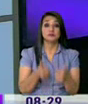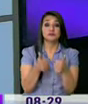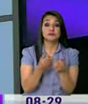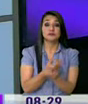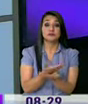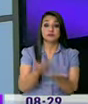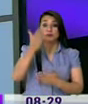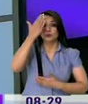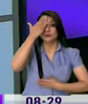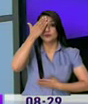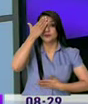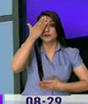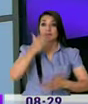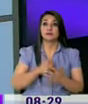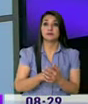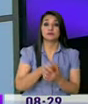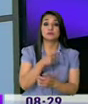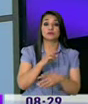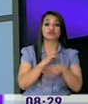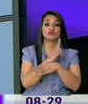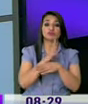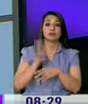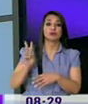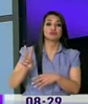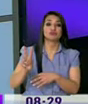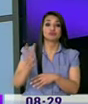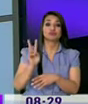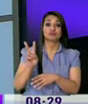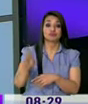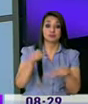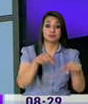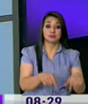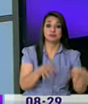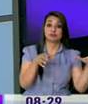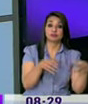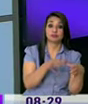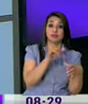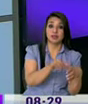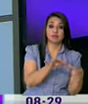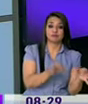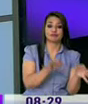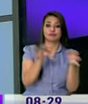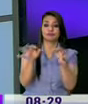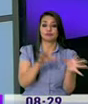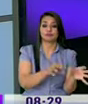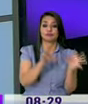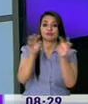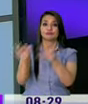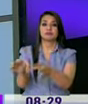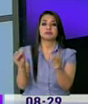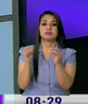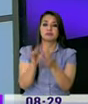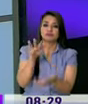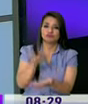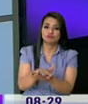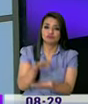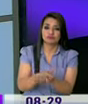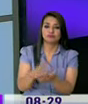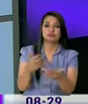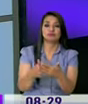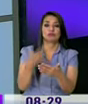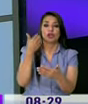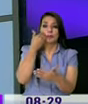saben, son usuarios de este terminal, se recorre un poco más, hay más tranquilidad, hay